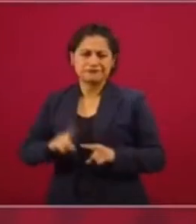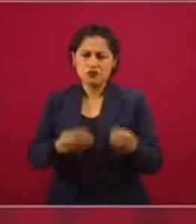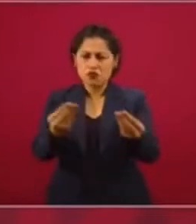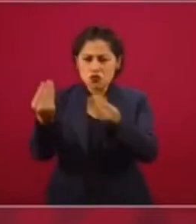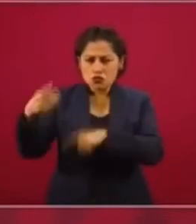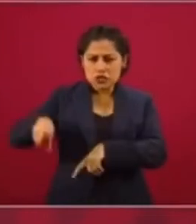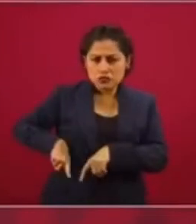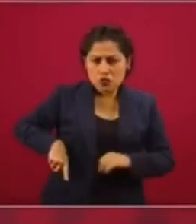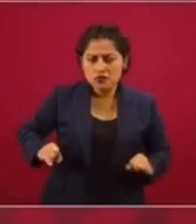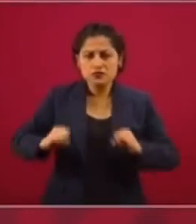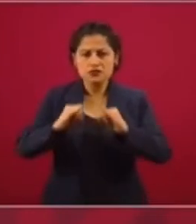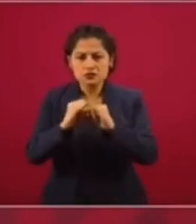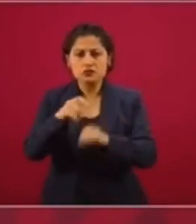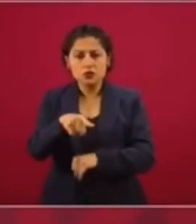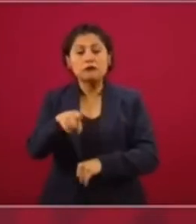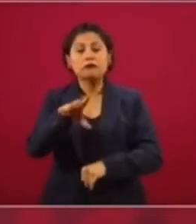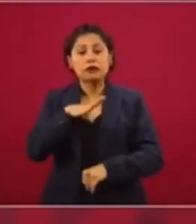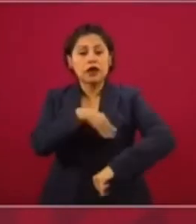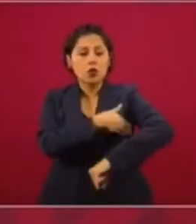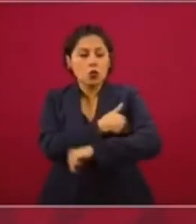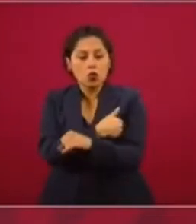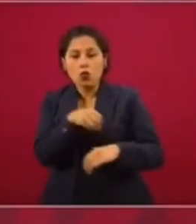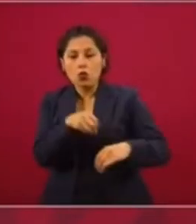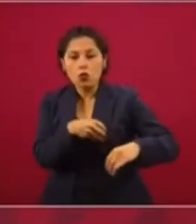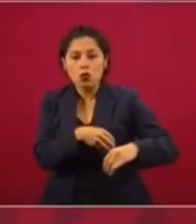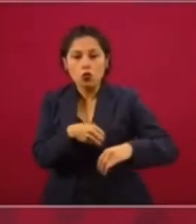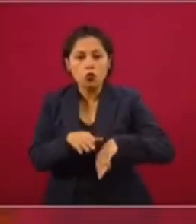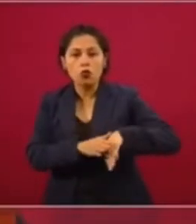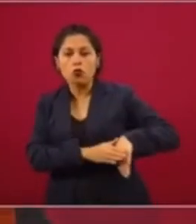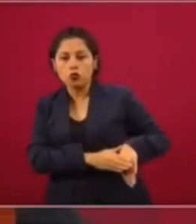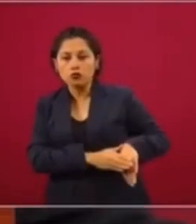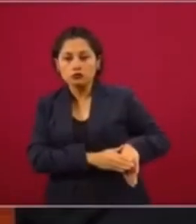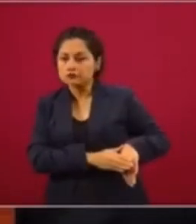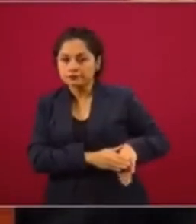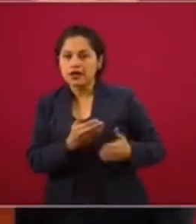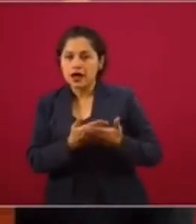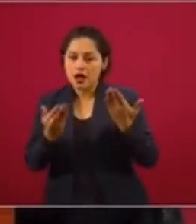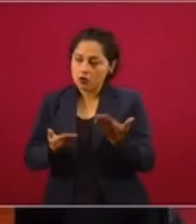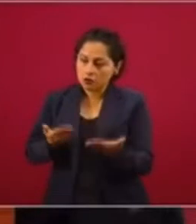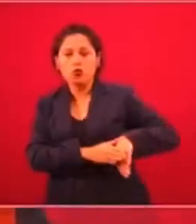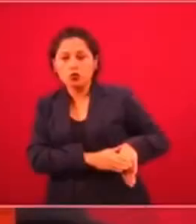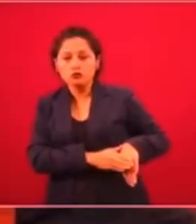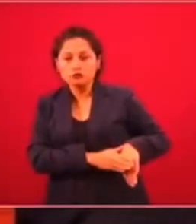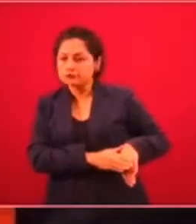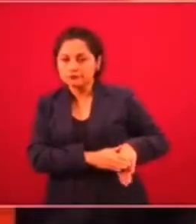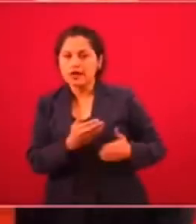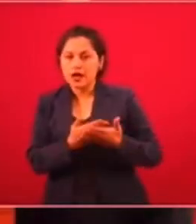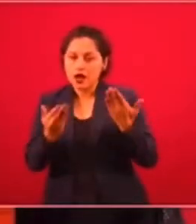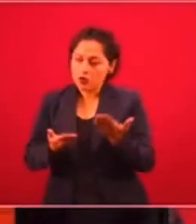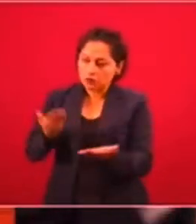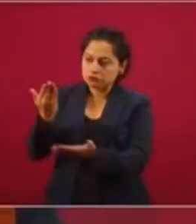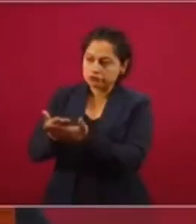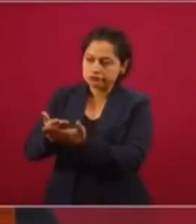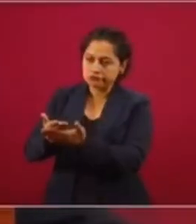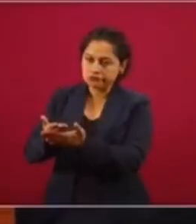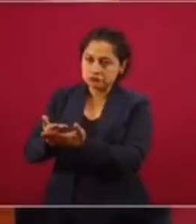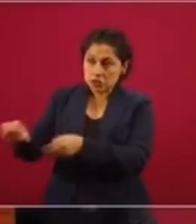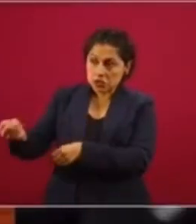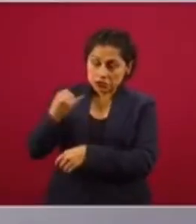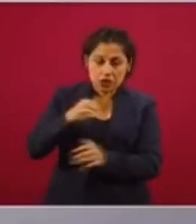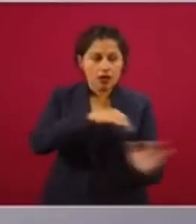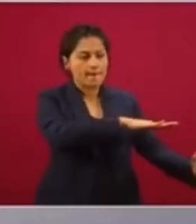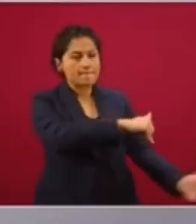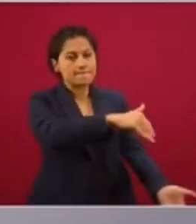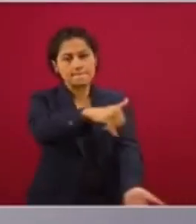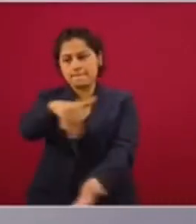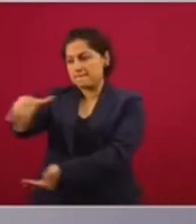tenían sus guardados. Entonces, es concentrar todo eso, concentrar todo eso, recoger todo eso